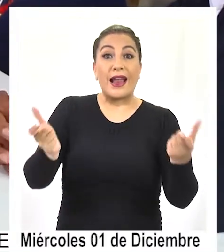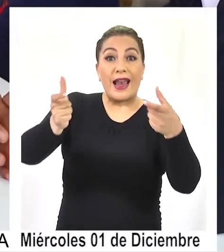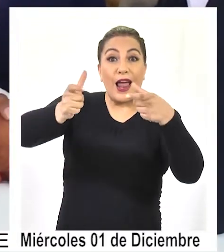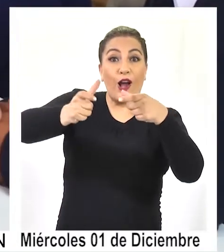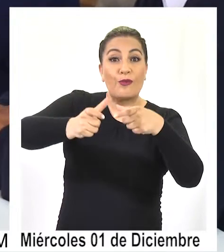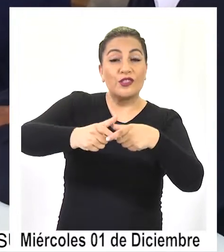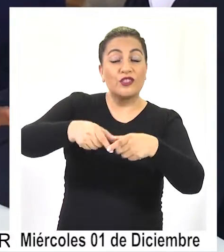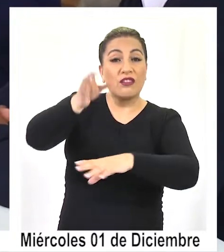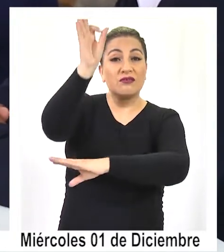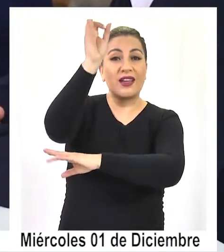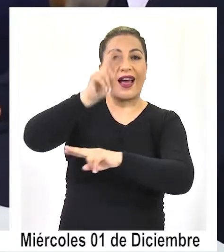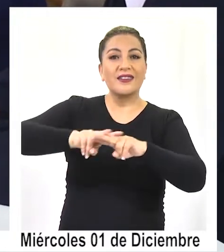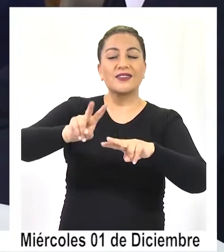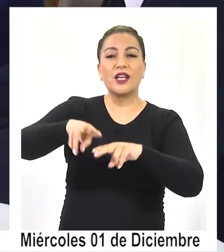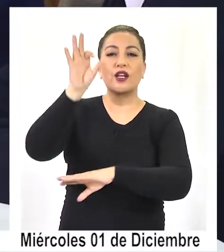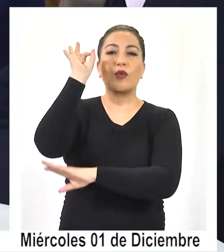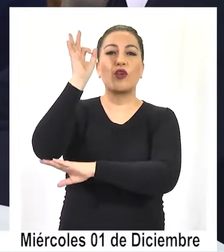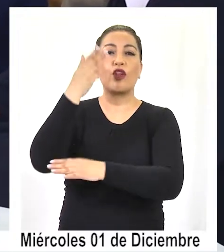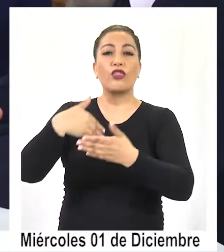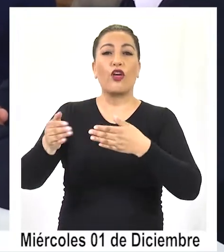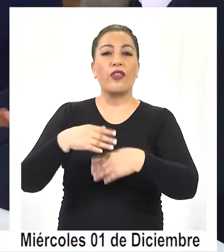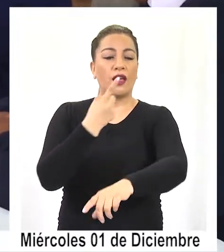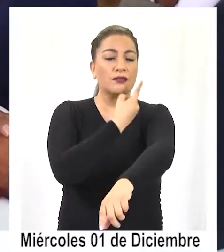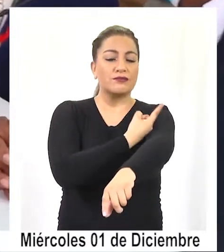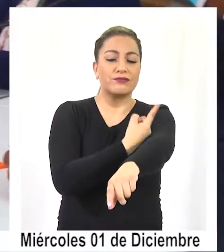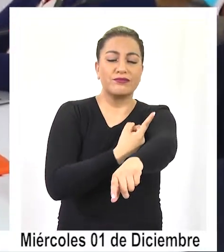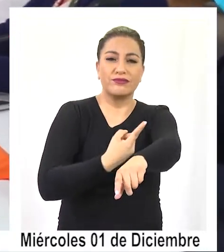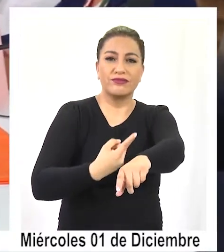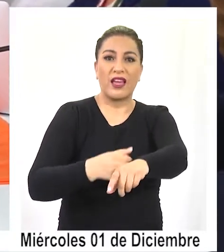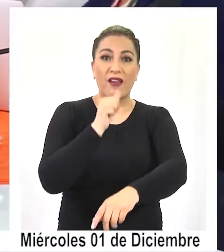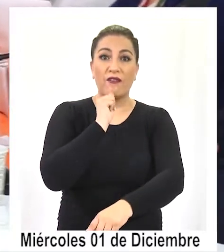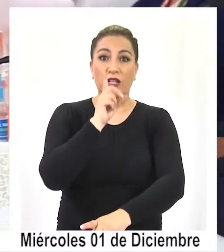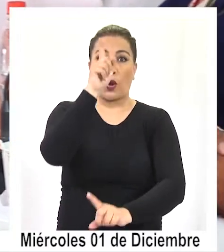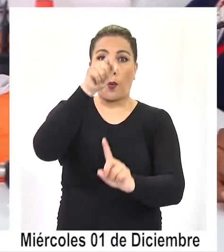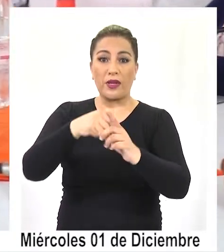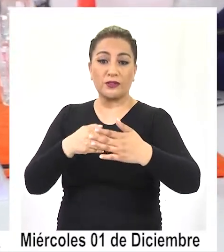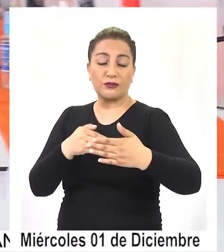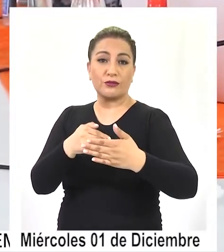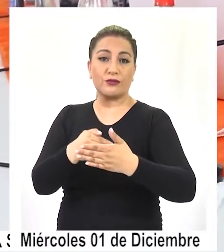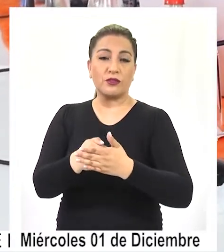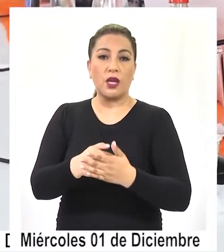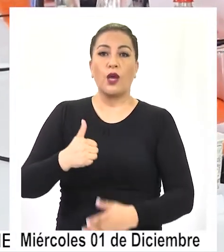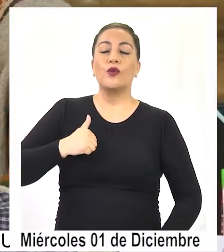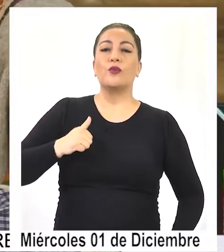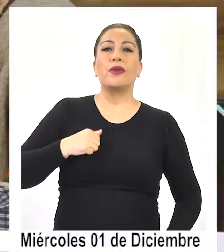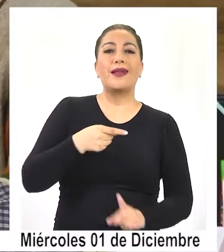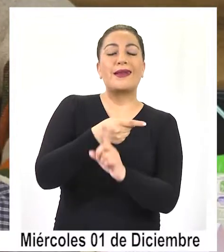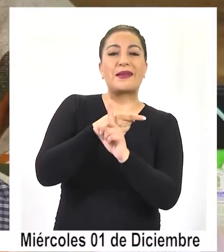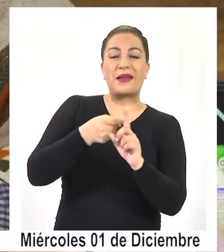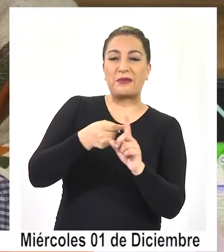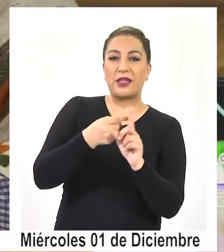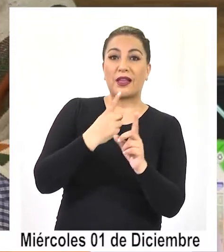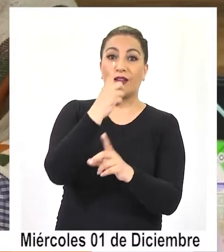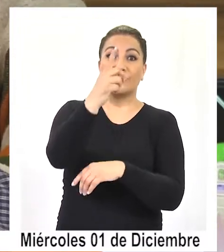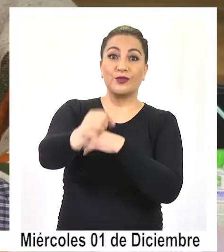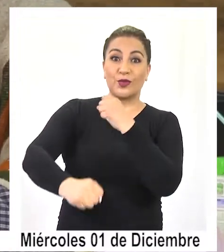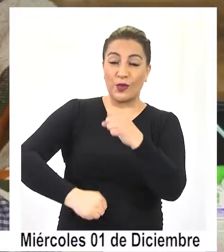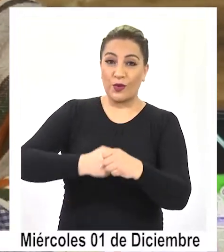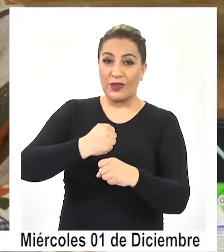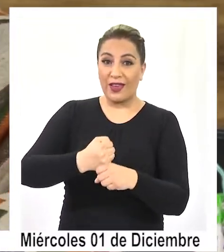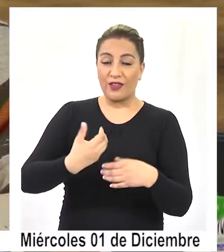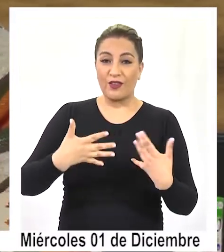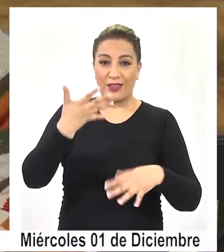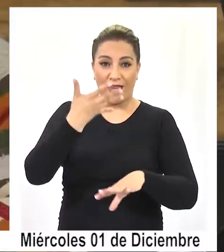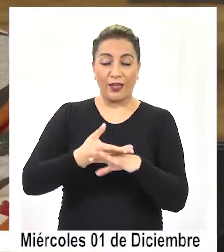esperan sesionar en todas las regiones del país cuando queda un mes para cumplir la mitad del mandato de un año que